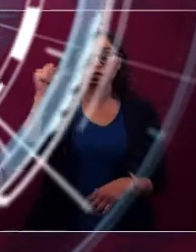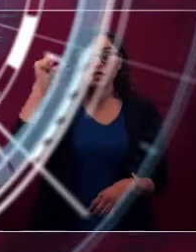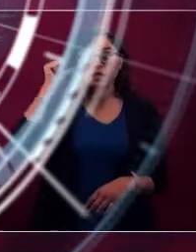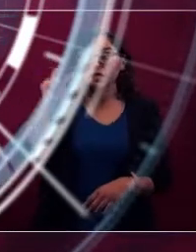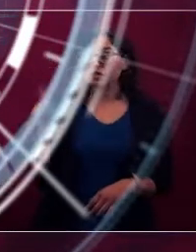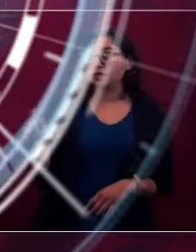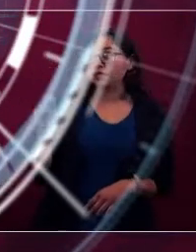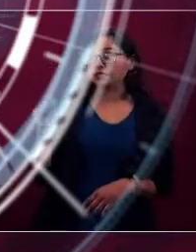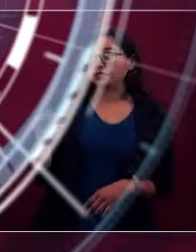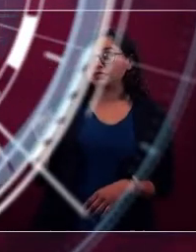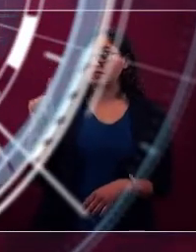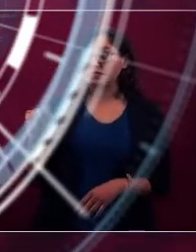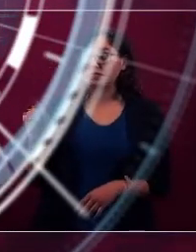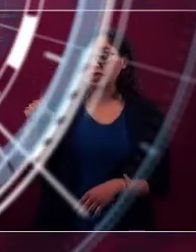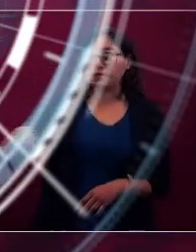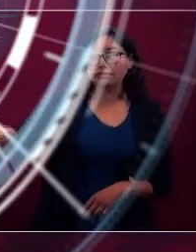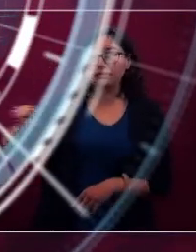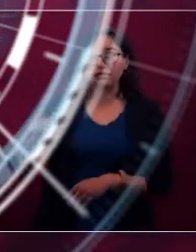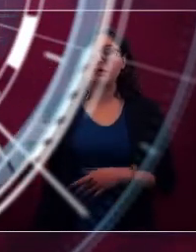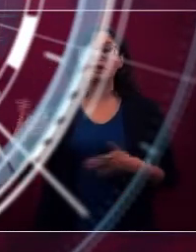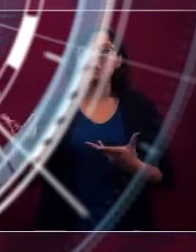¿Qué es el director de aduanas?